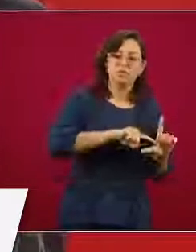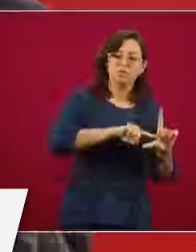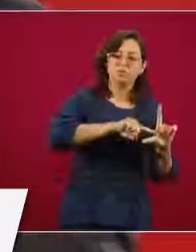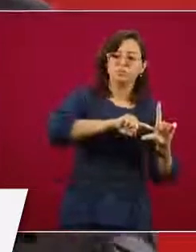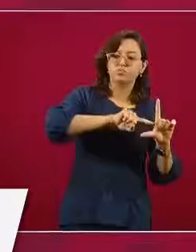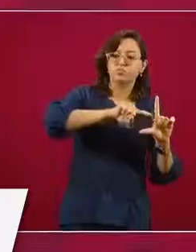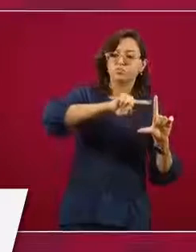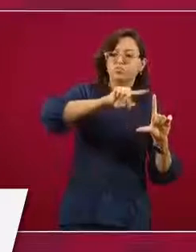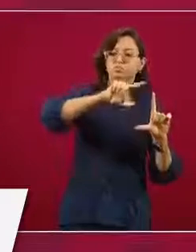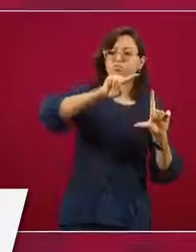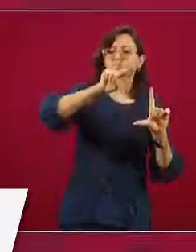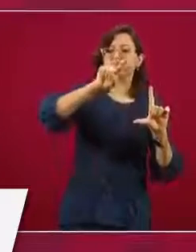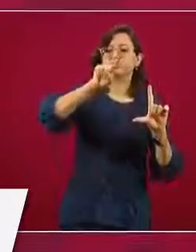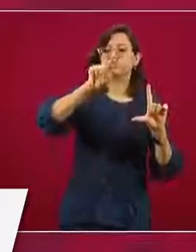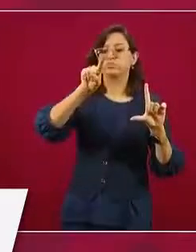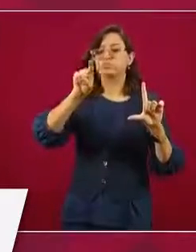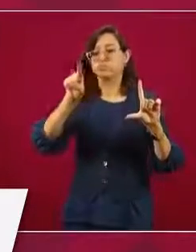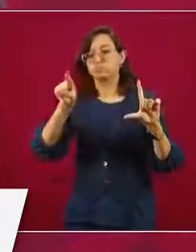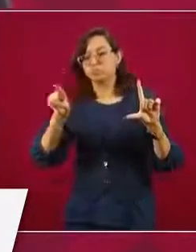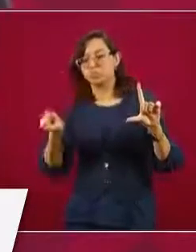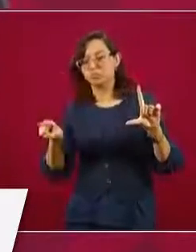y baja. Eso es la curva epidémica.